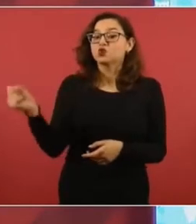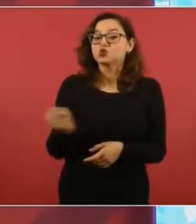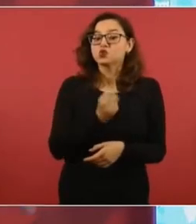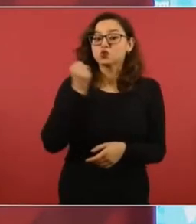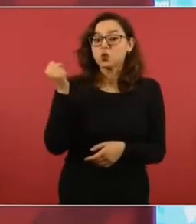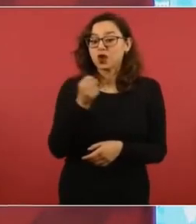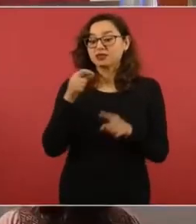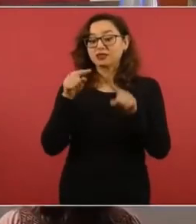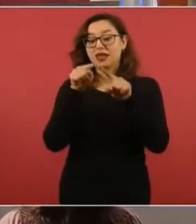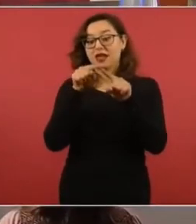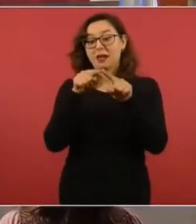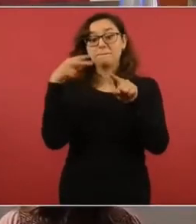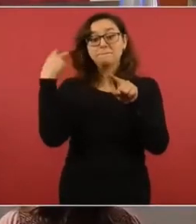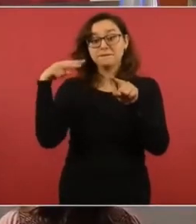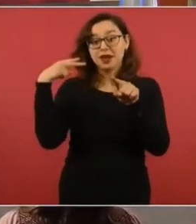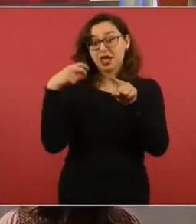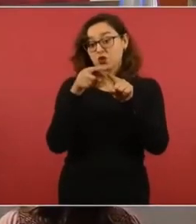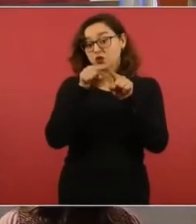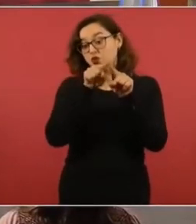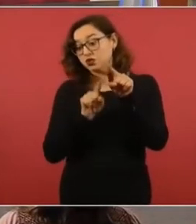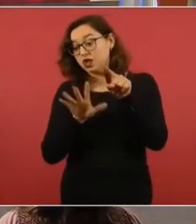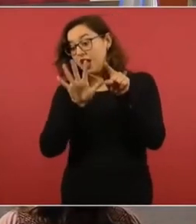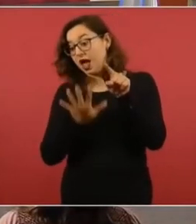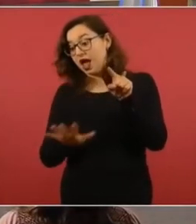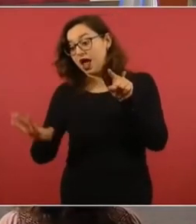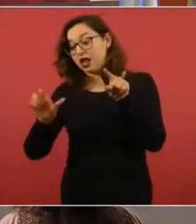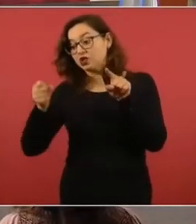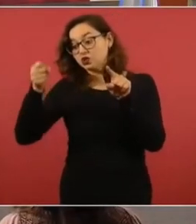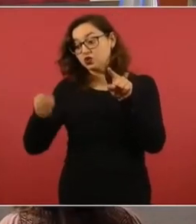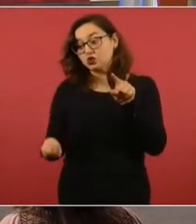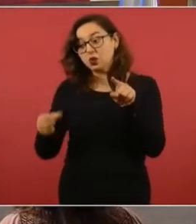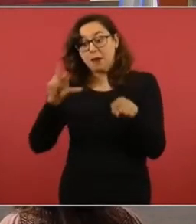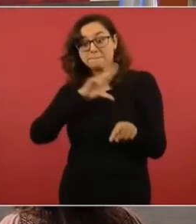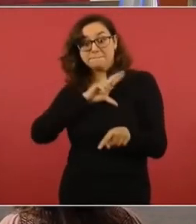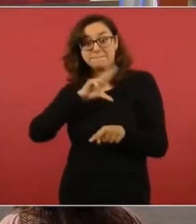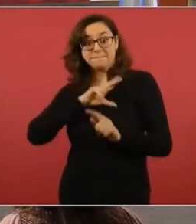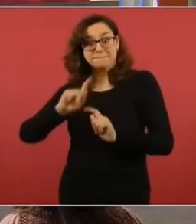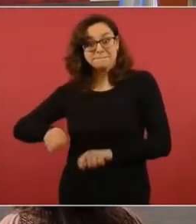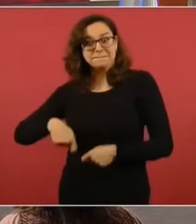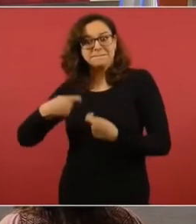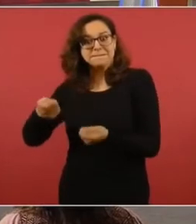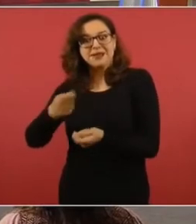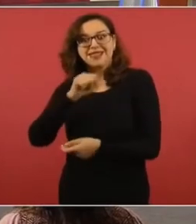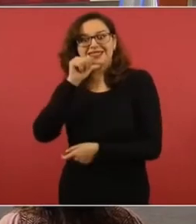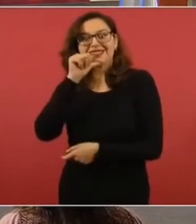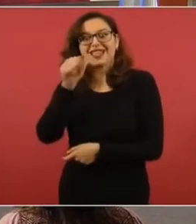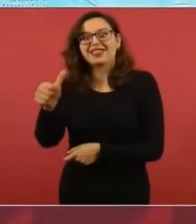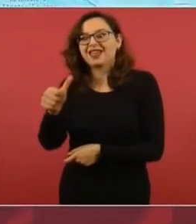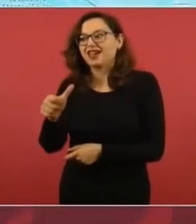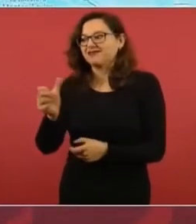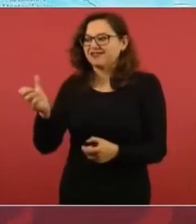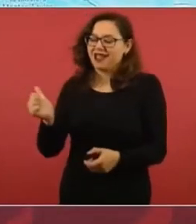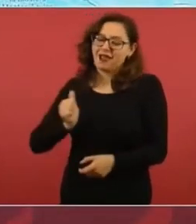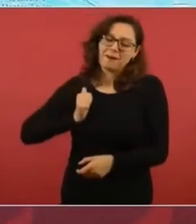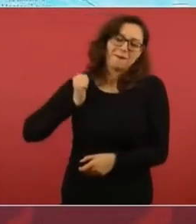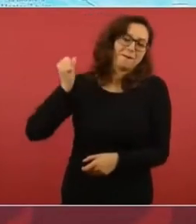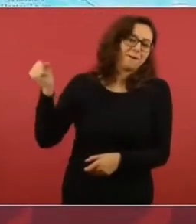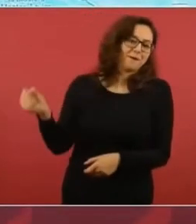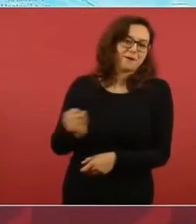Bueno, este es a Coatzacoalcos. Y luego, de aquí, este es el del Istmo.